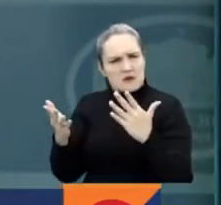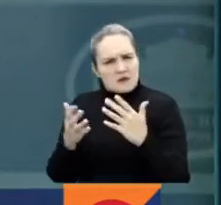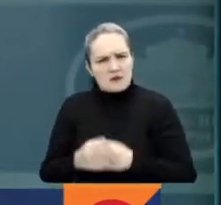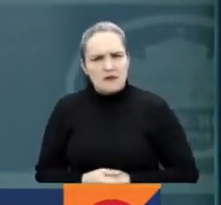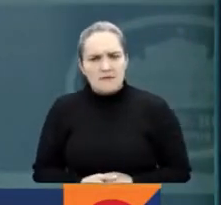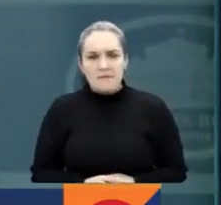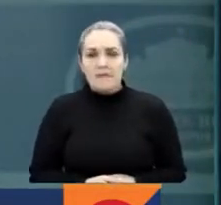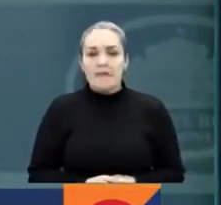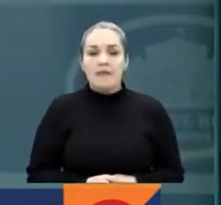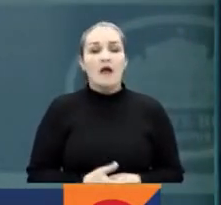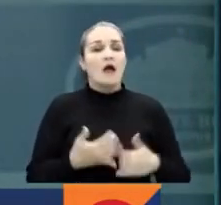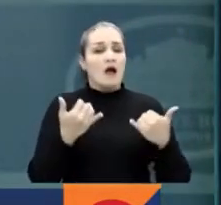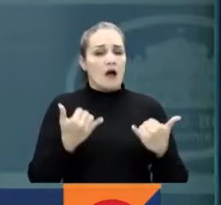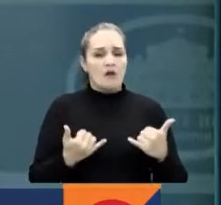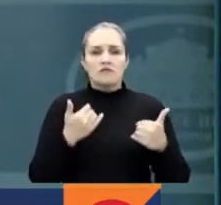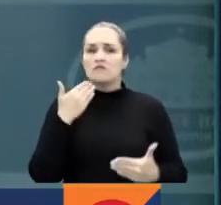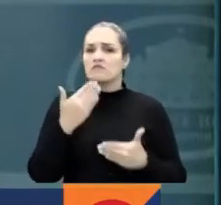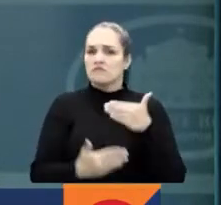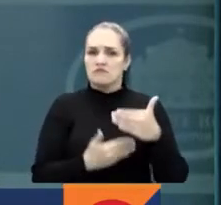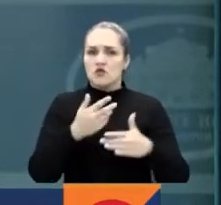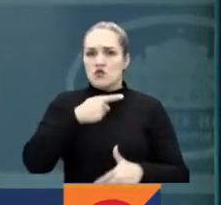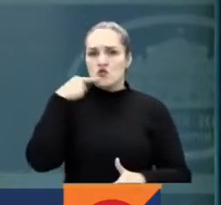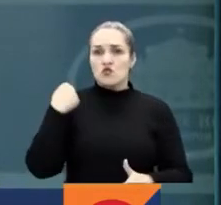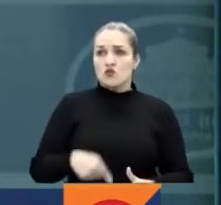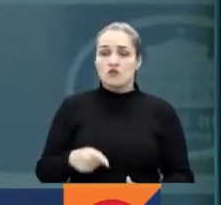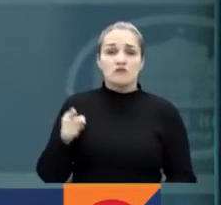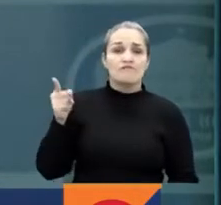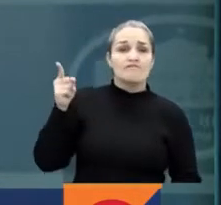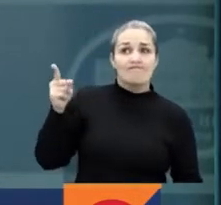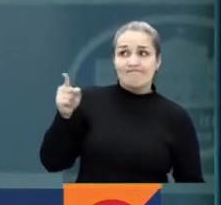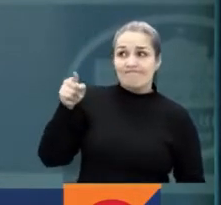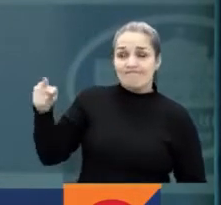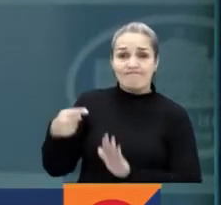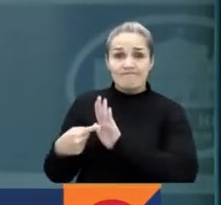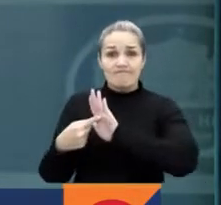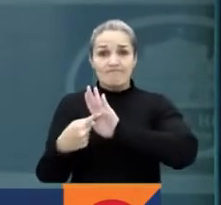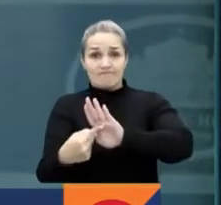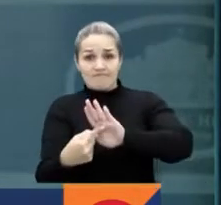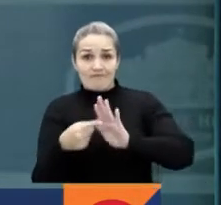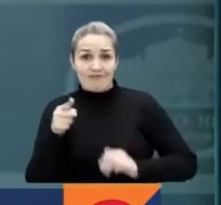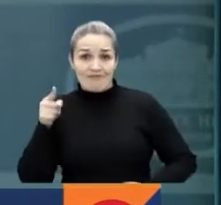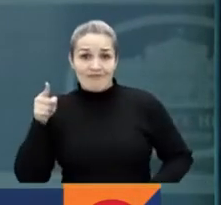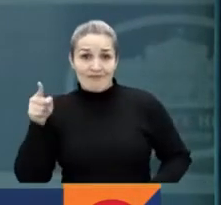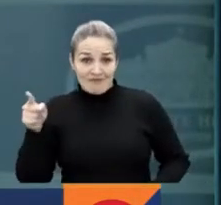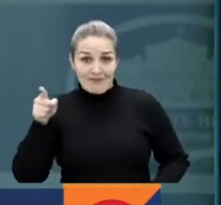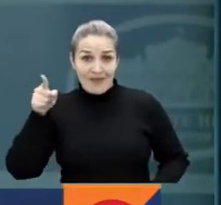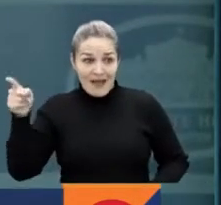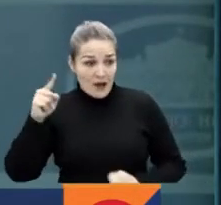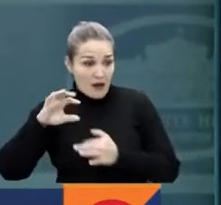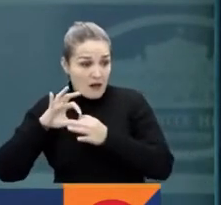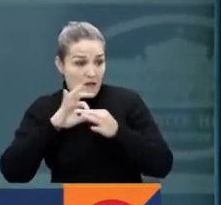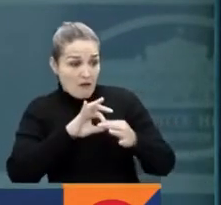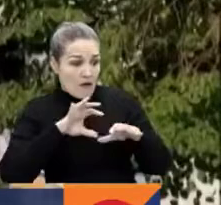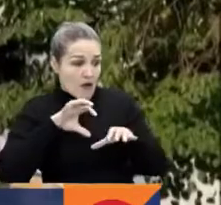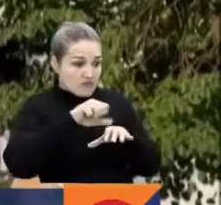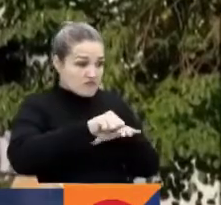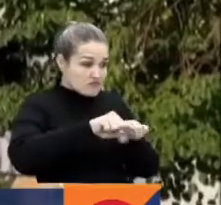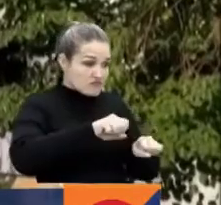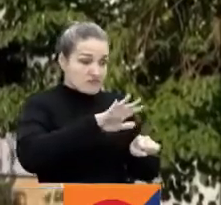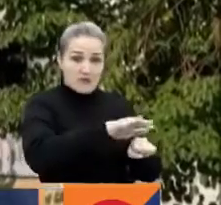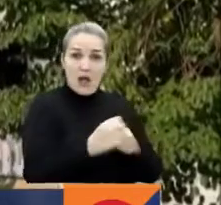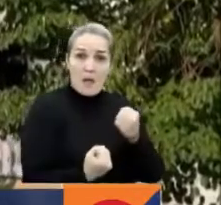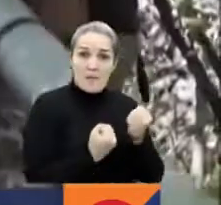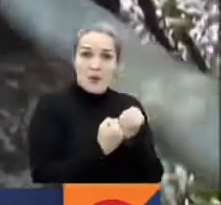Continuaremos exponiendo los planes rusos para que el mundo sepa que cualquier supuesta anexión es premeditada, ilegal e ilegítima.